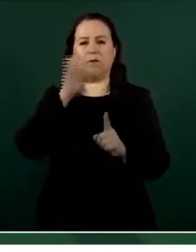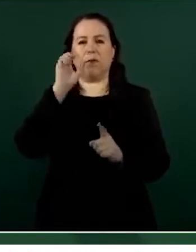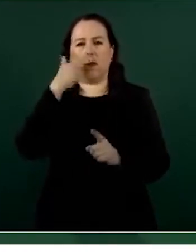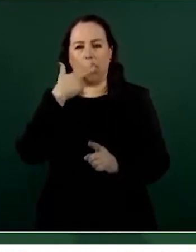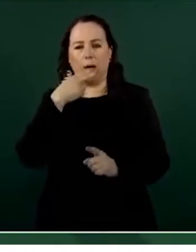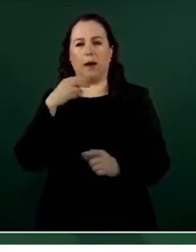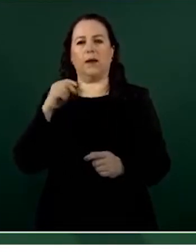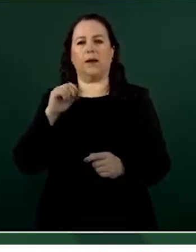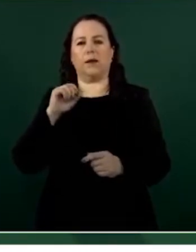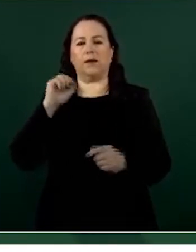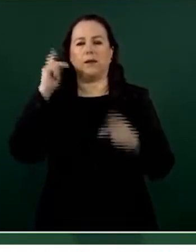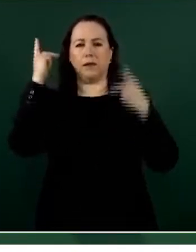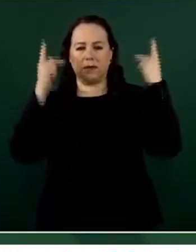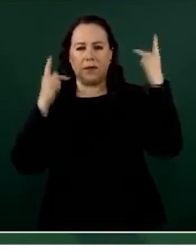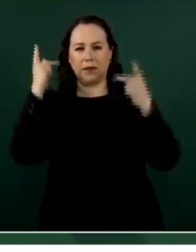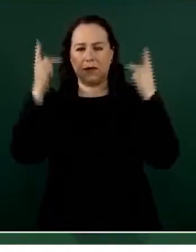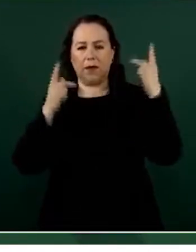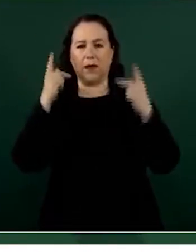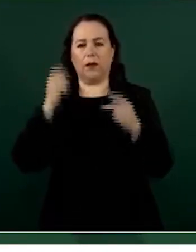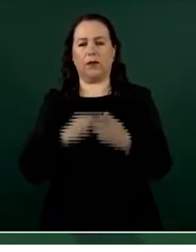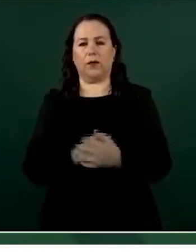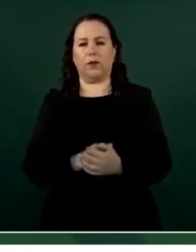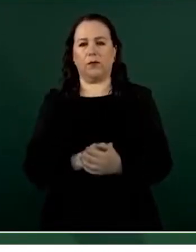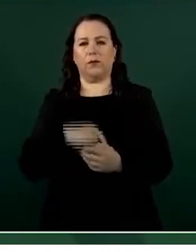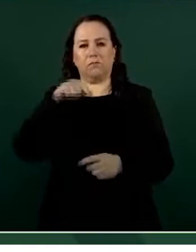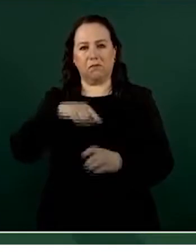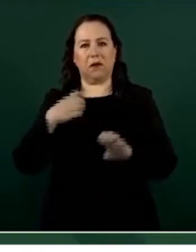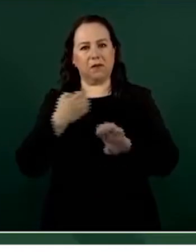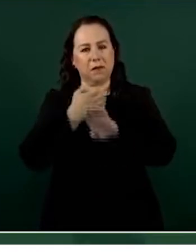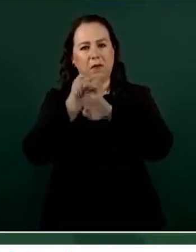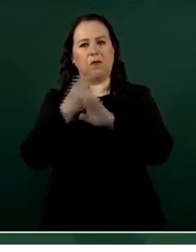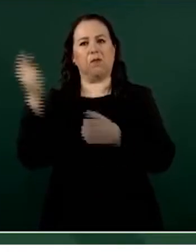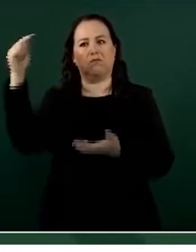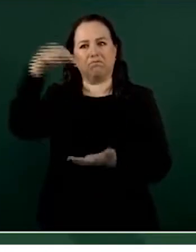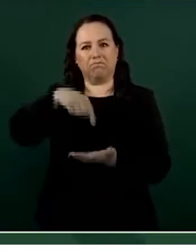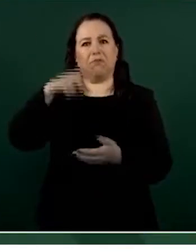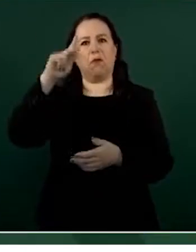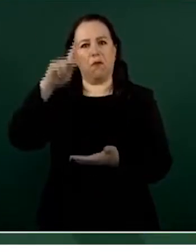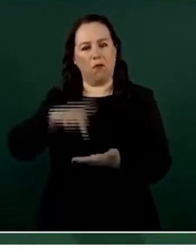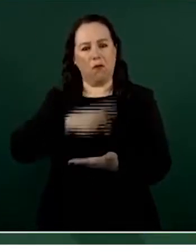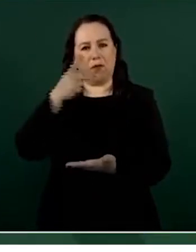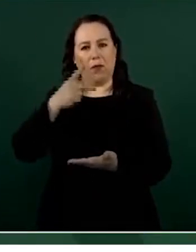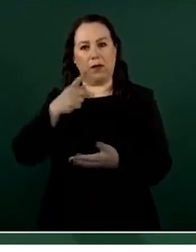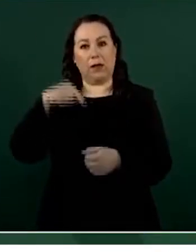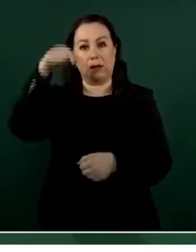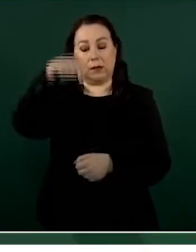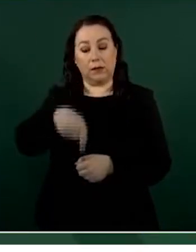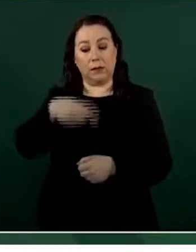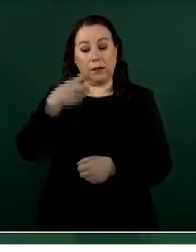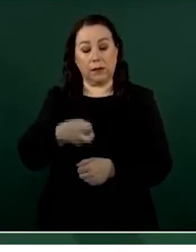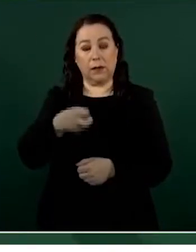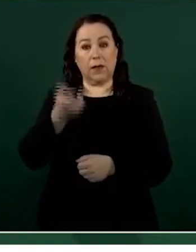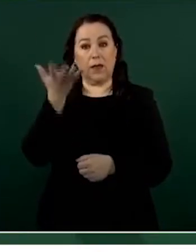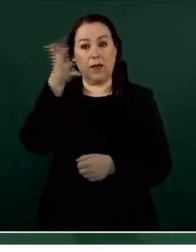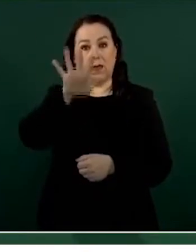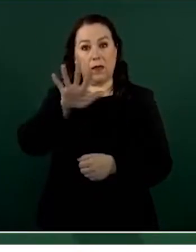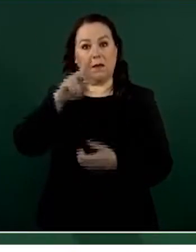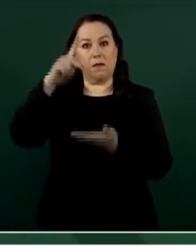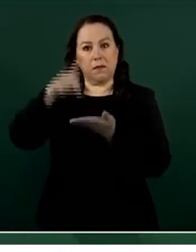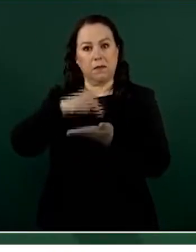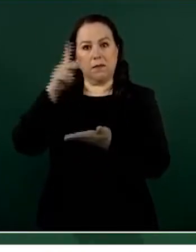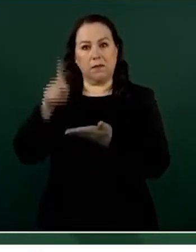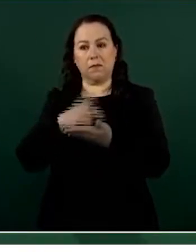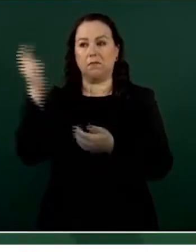una vez más en la entidad. Esta es la décima ocasión en que el presidente de la